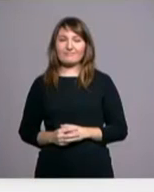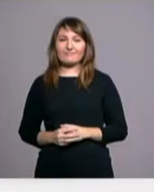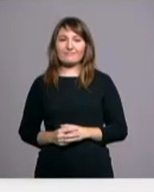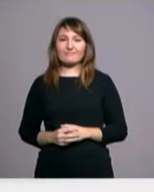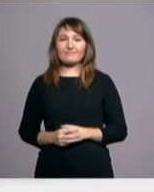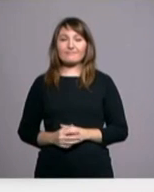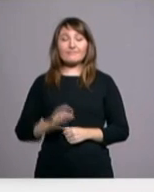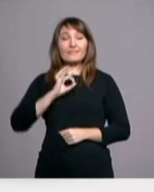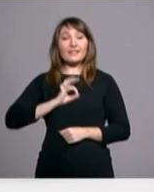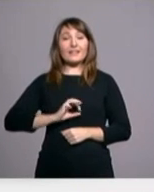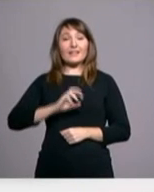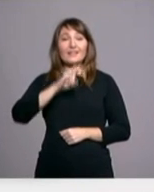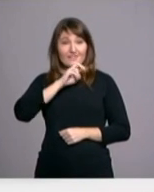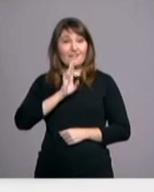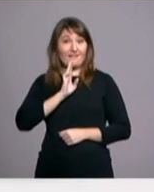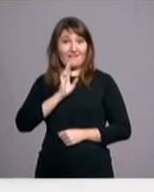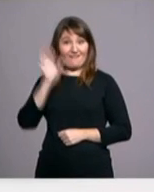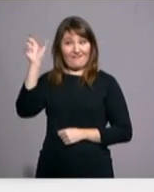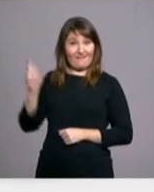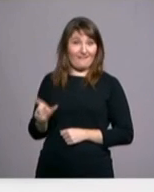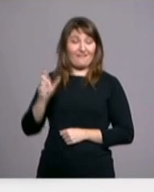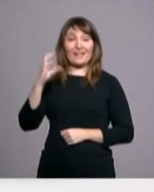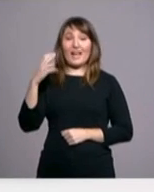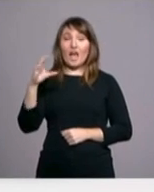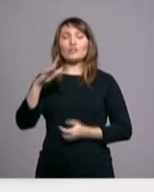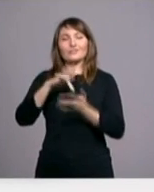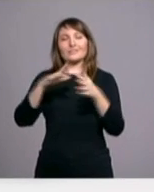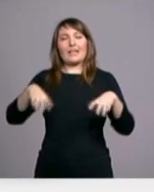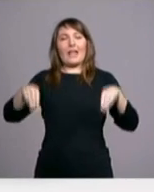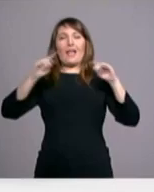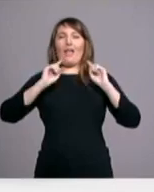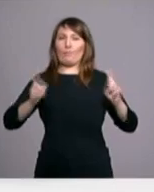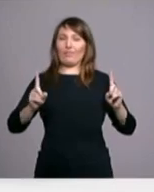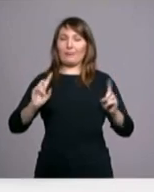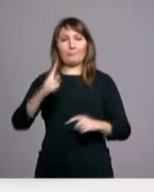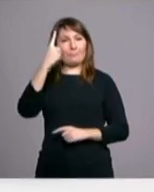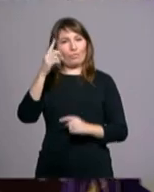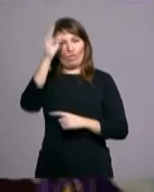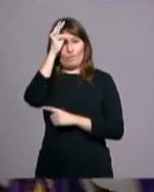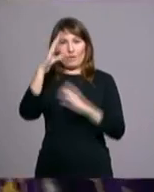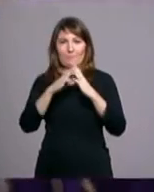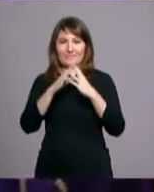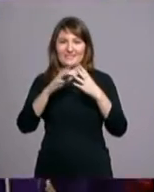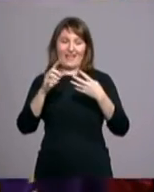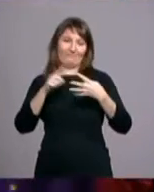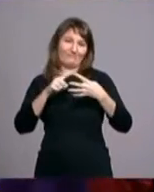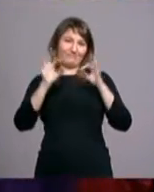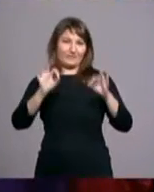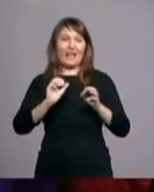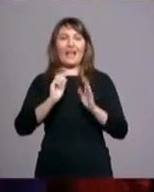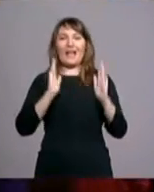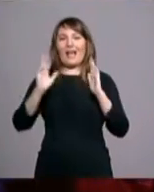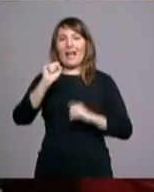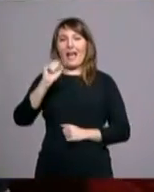El Cardenal Carlos Osoro presidió en la Catedral de la Almudena la Misa del primer domingo de Adviento. Numerosos fieles se dieron cita